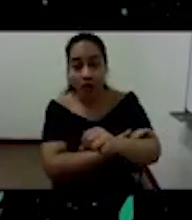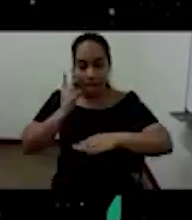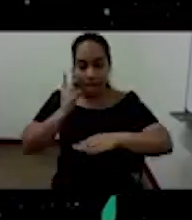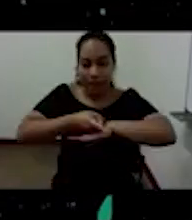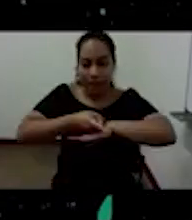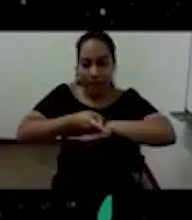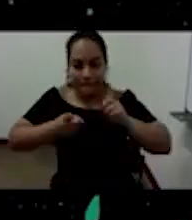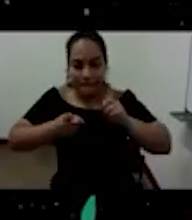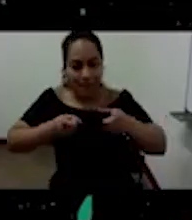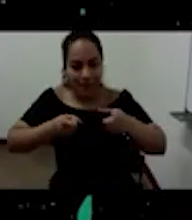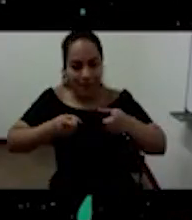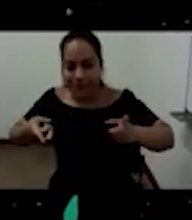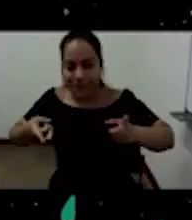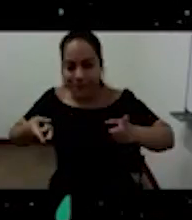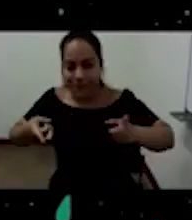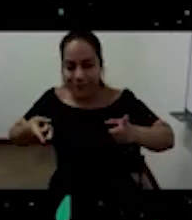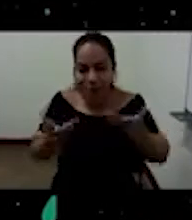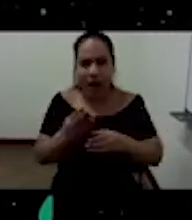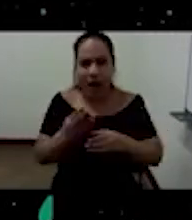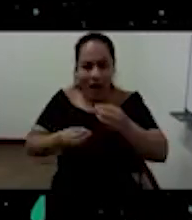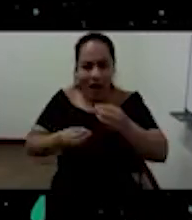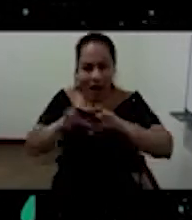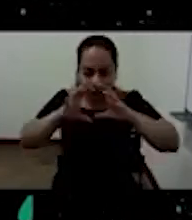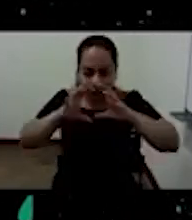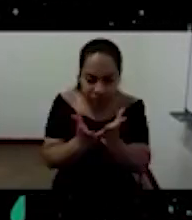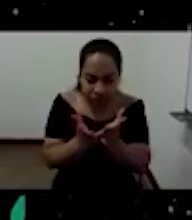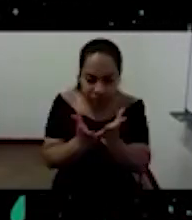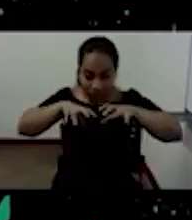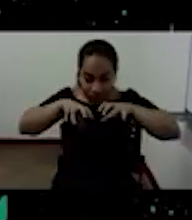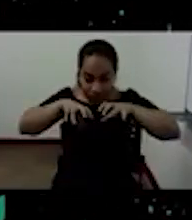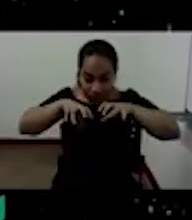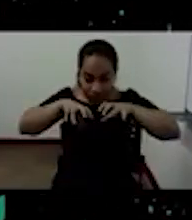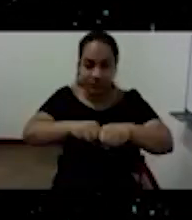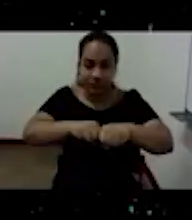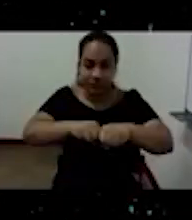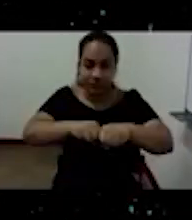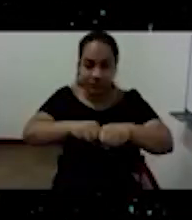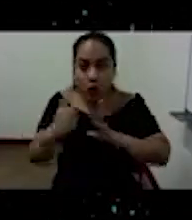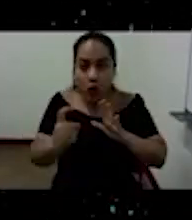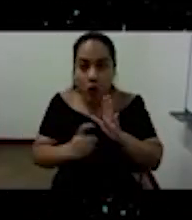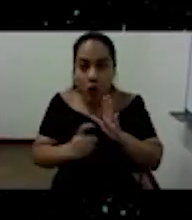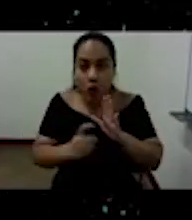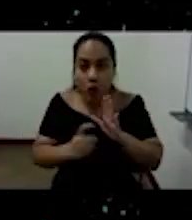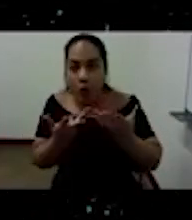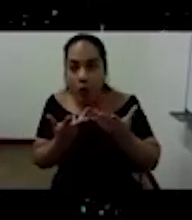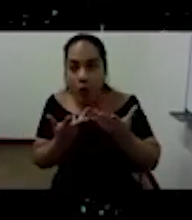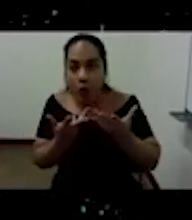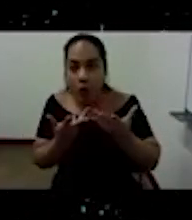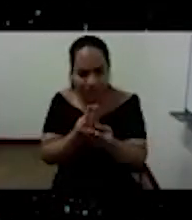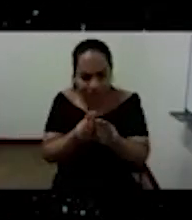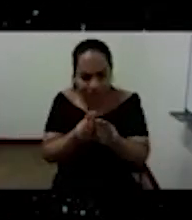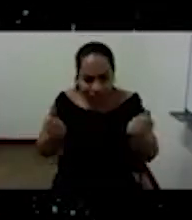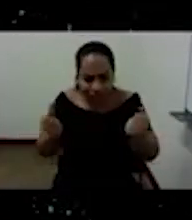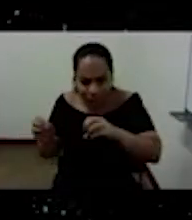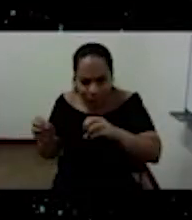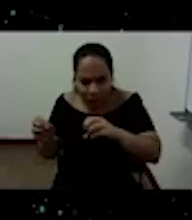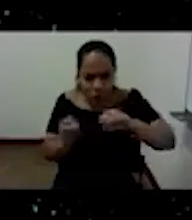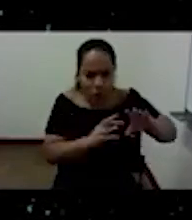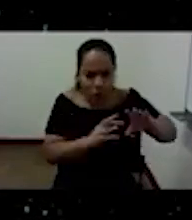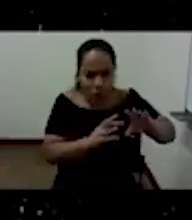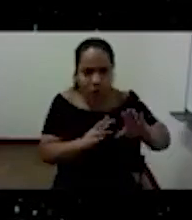predominio sobre la impredecibilidad femenina